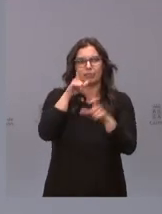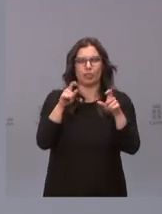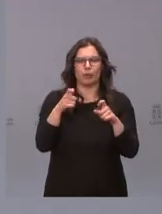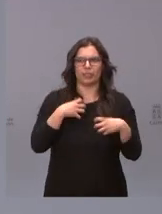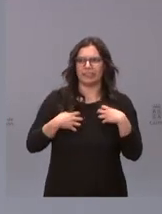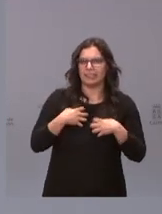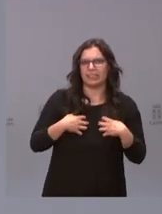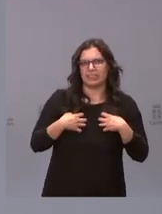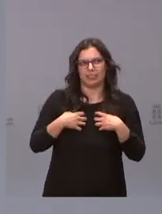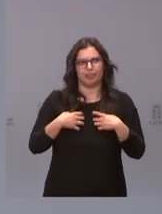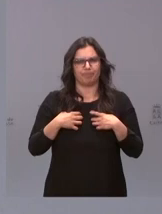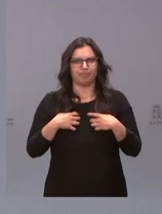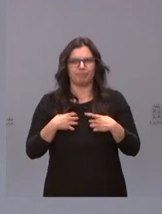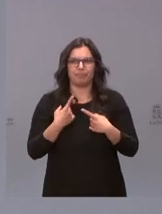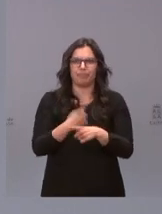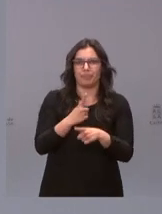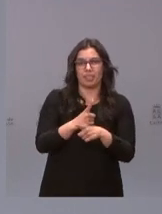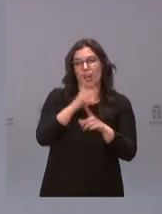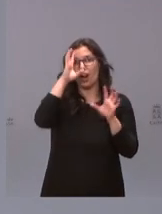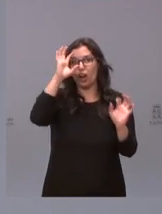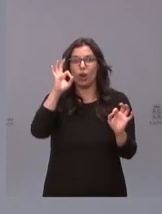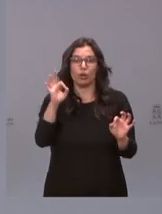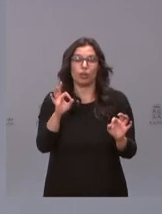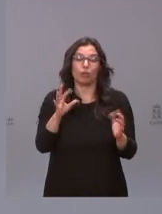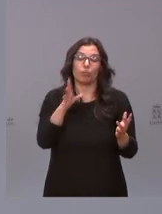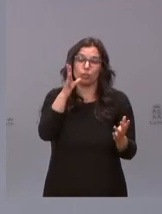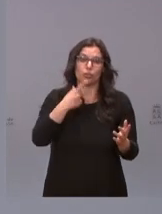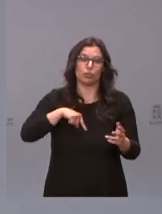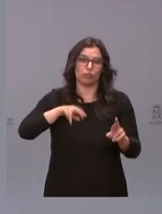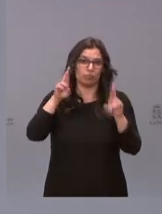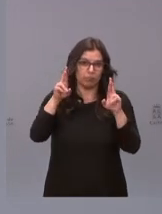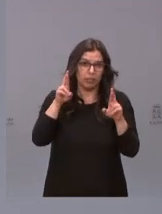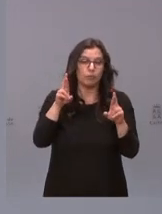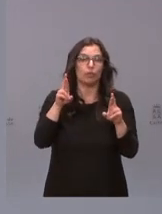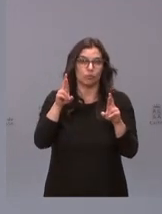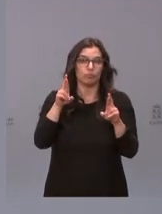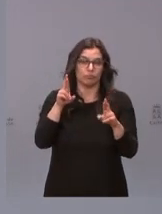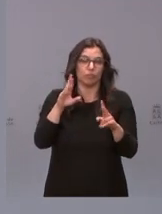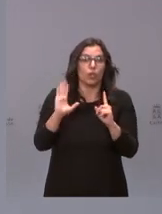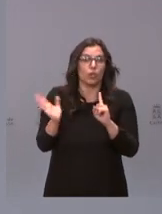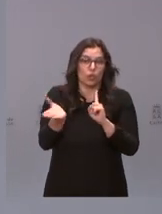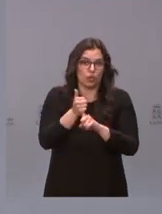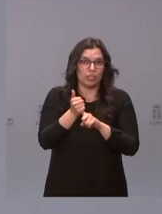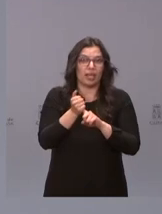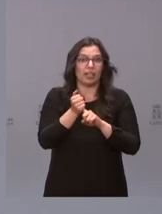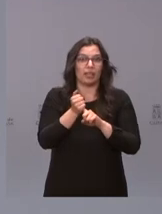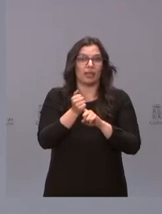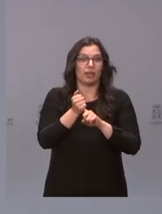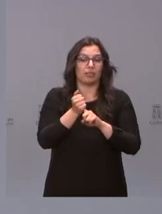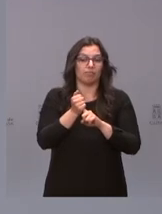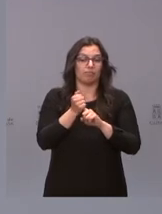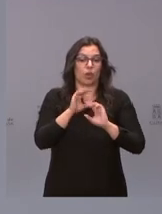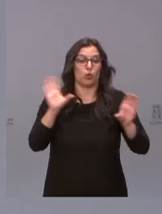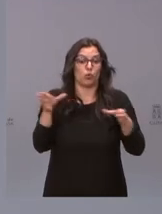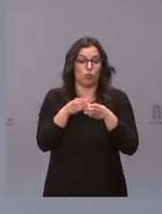es lógico, por cuanto esperamos y deseamos llegar a esa situación de inmunidad personal y de